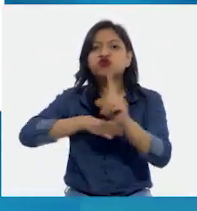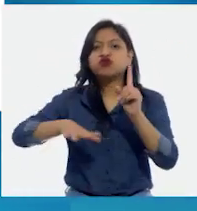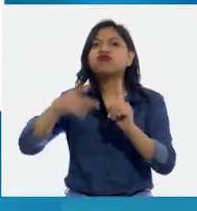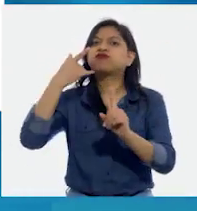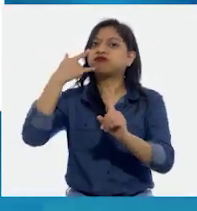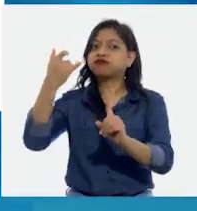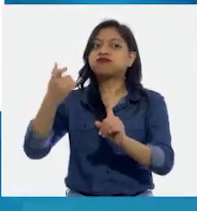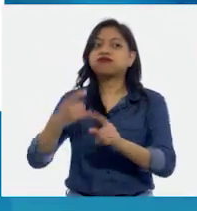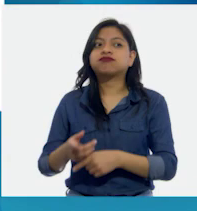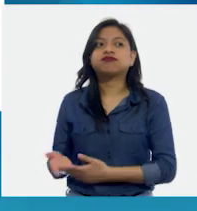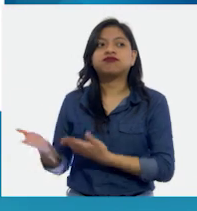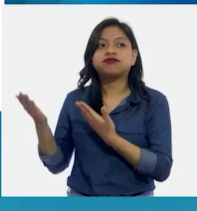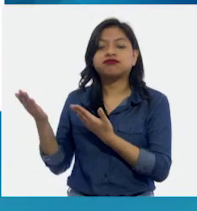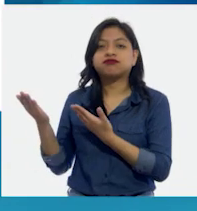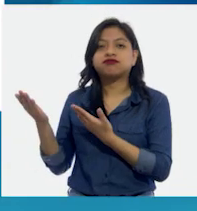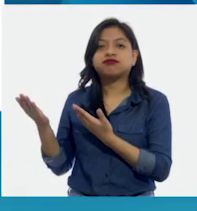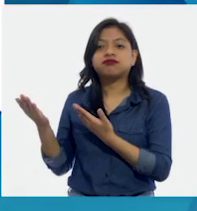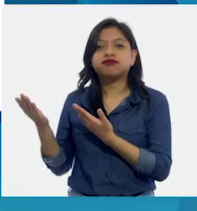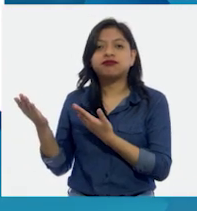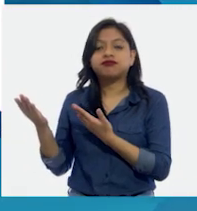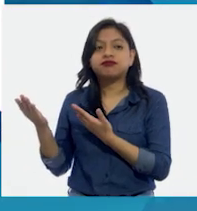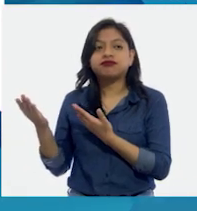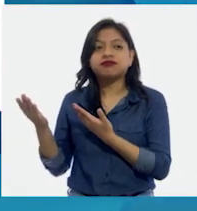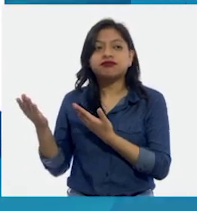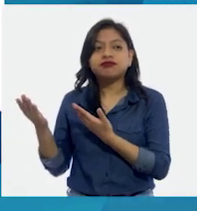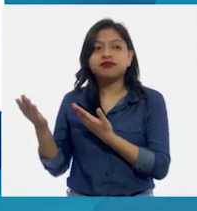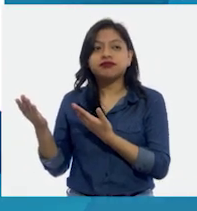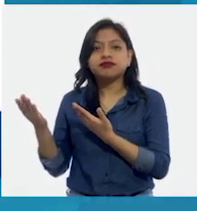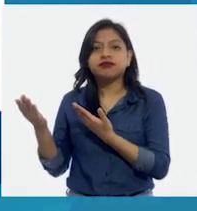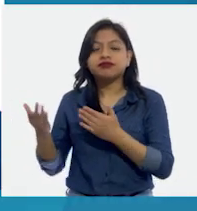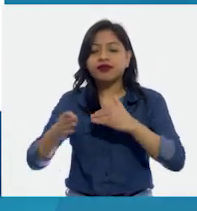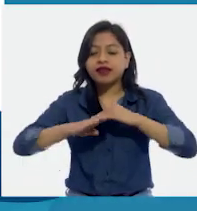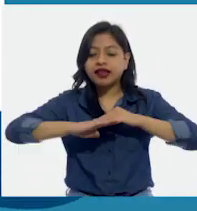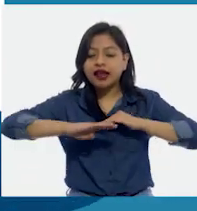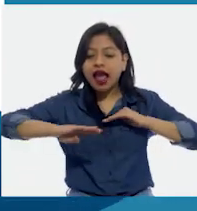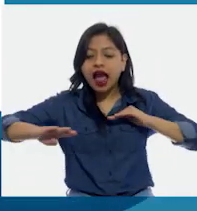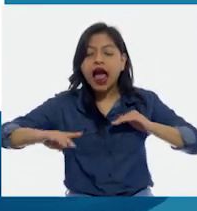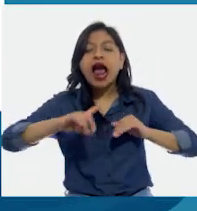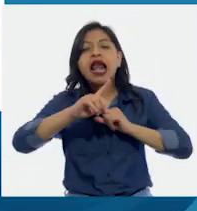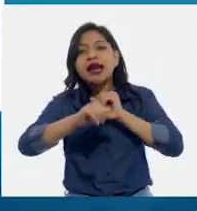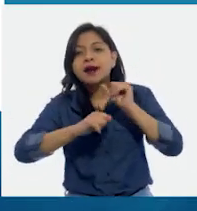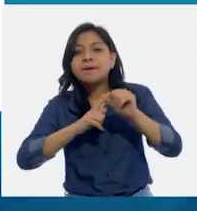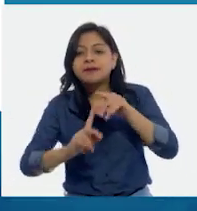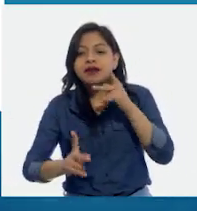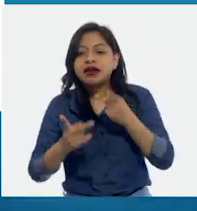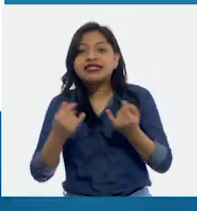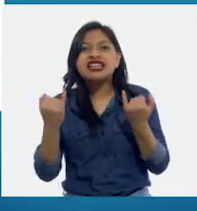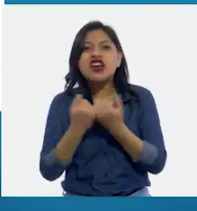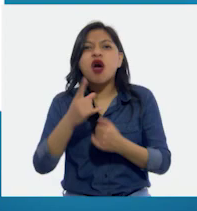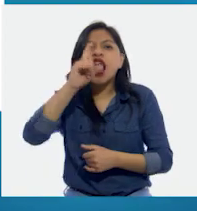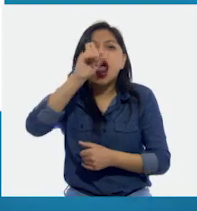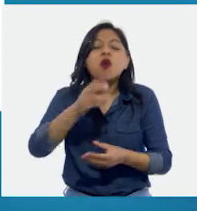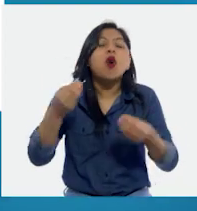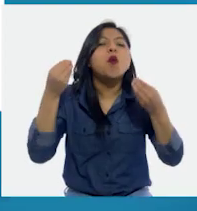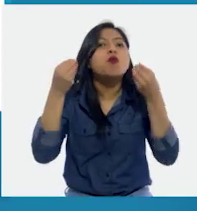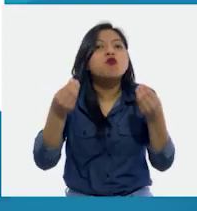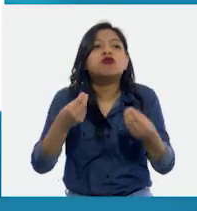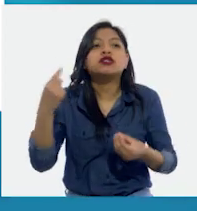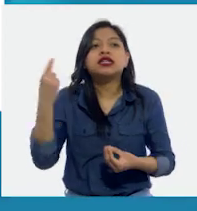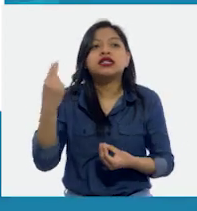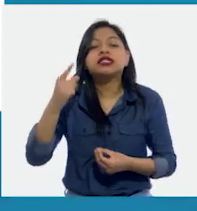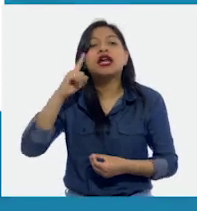que es como un colchón formado del desecho de plantas y animales mezclado con mucha agua, que se